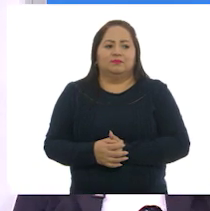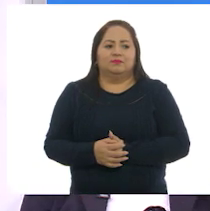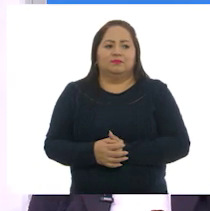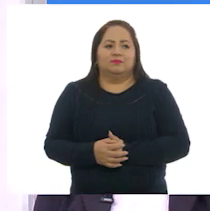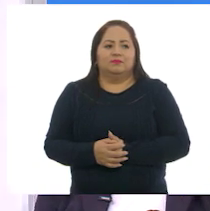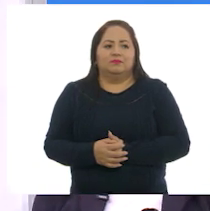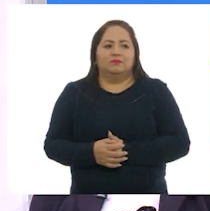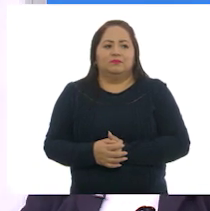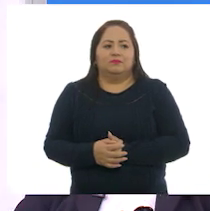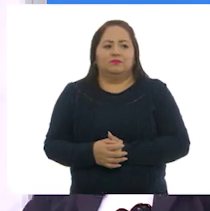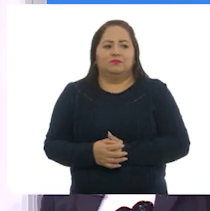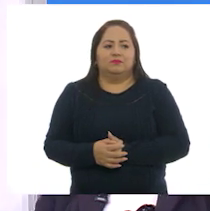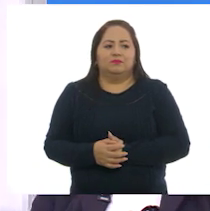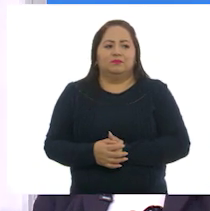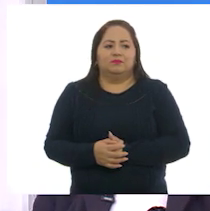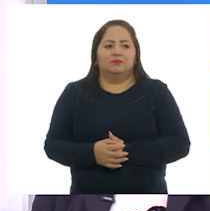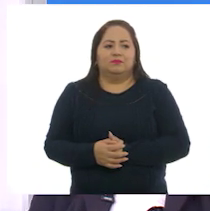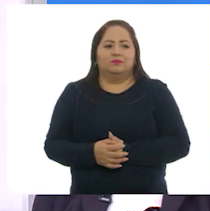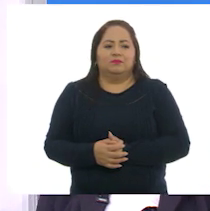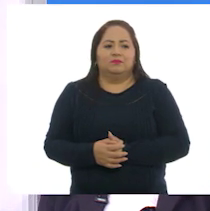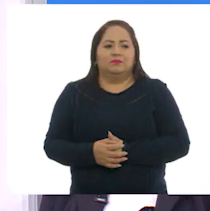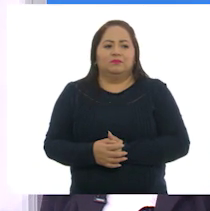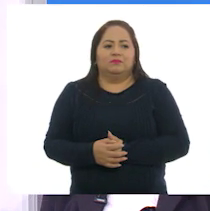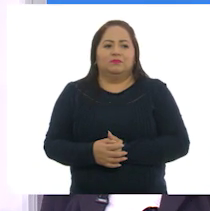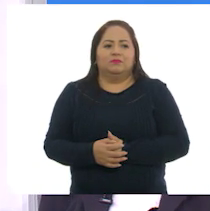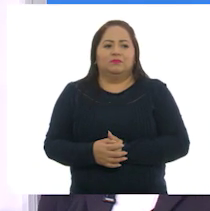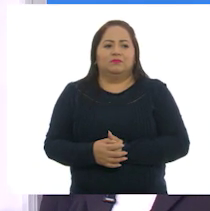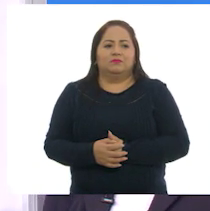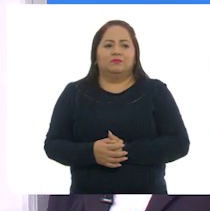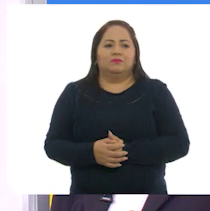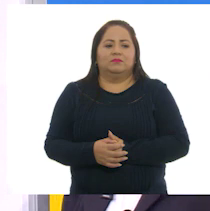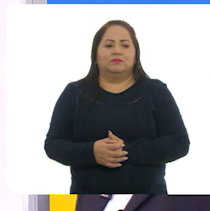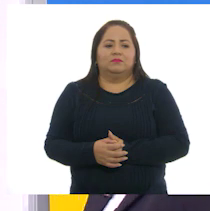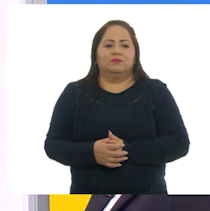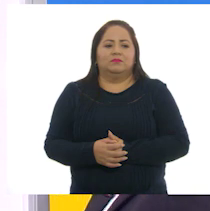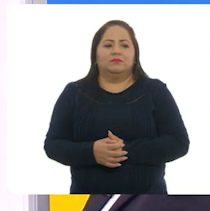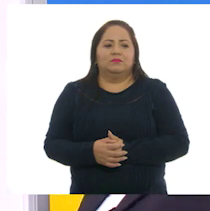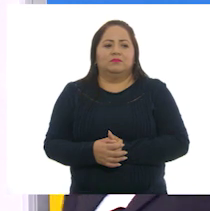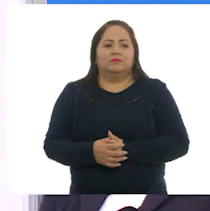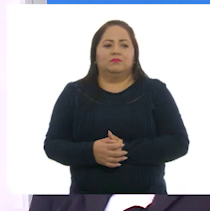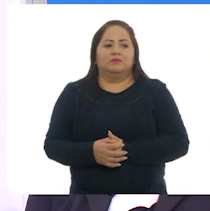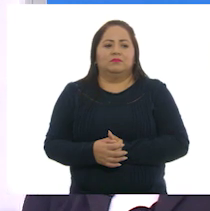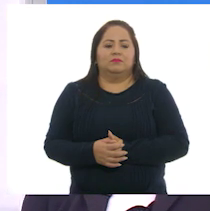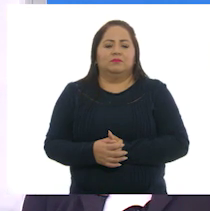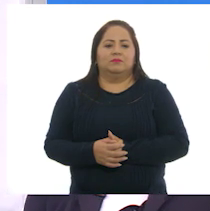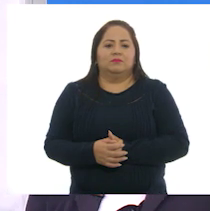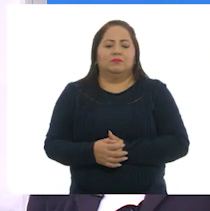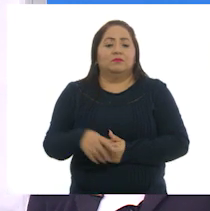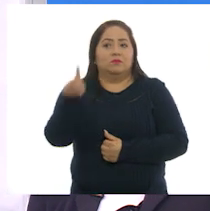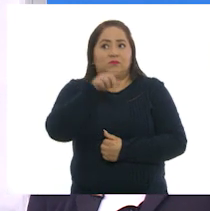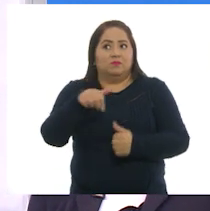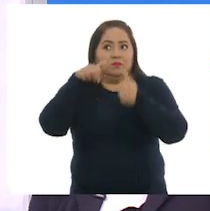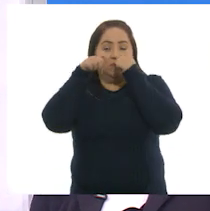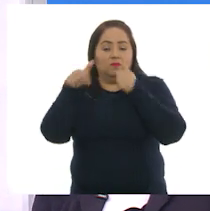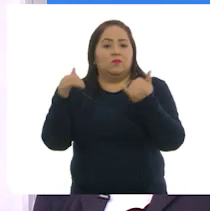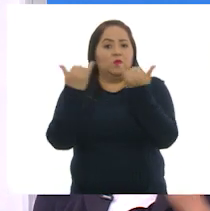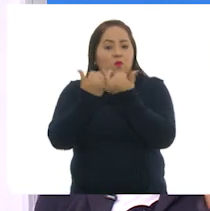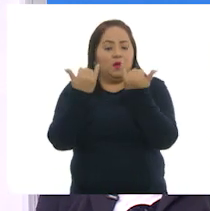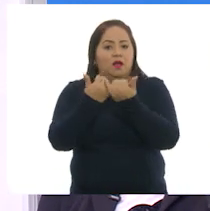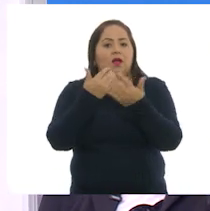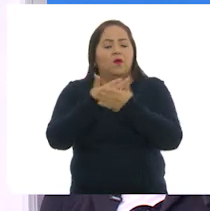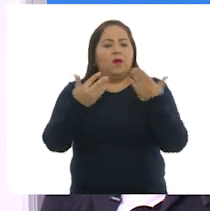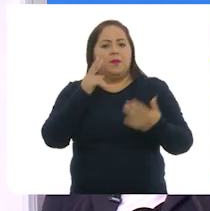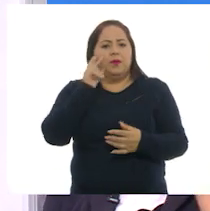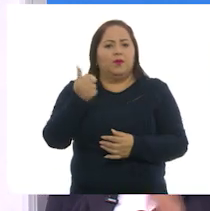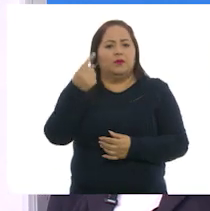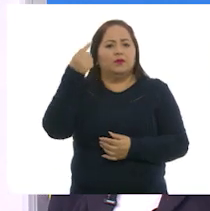ejercicio listo. perfecto. Vamos. Muy bien. Muy atentos también en casa, chicos. Vamos a ver